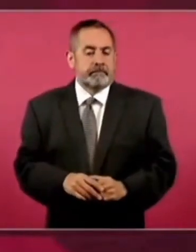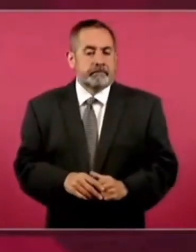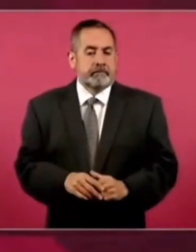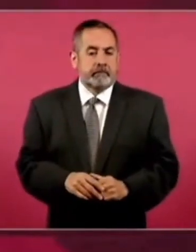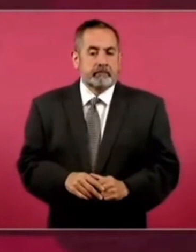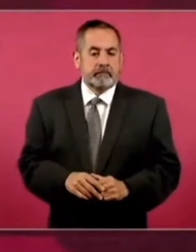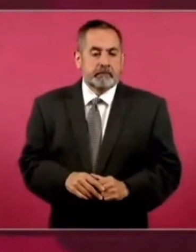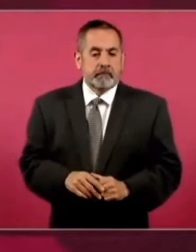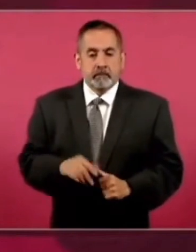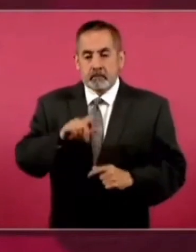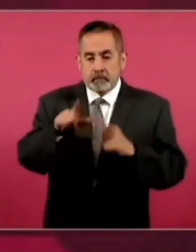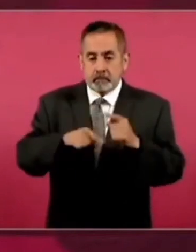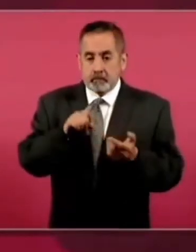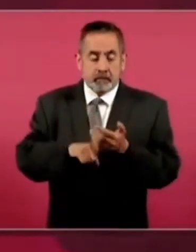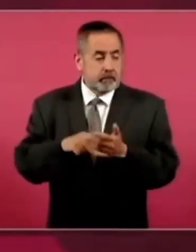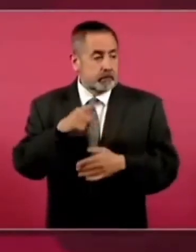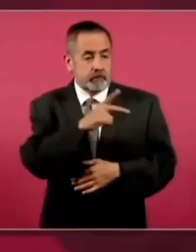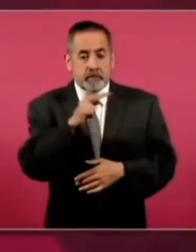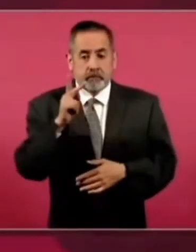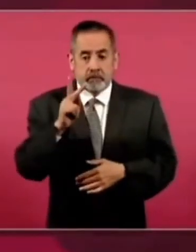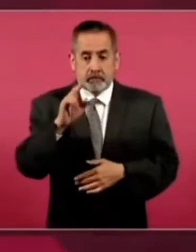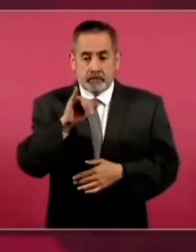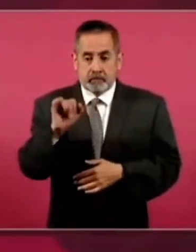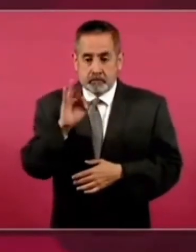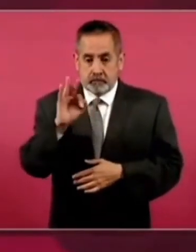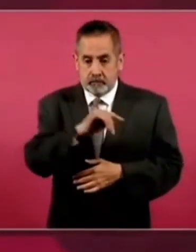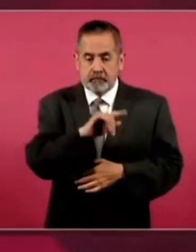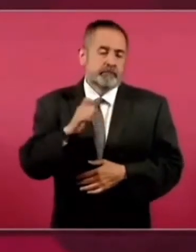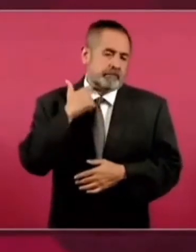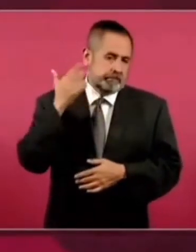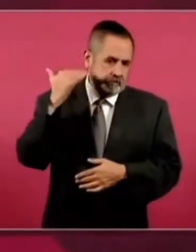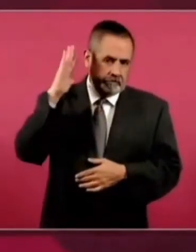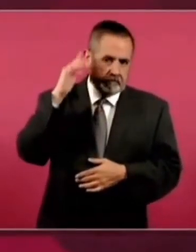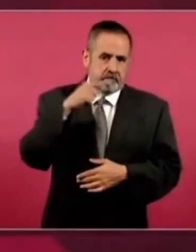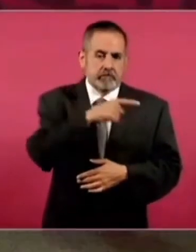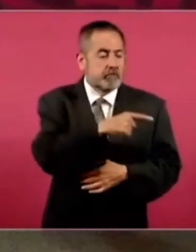En el poder judicial. Lo mismo. No. No.